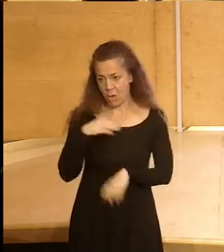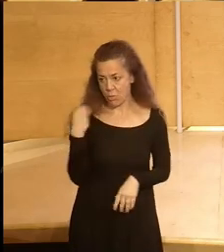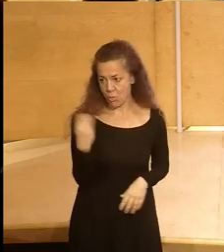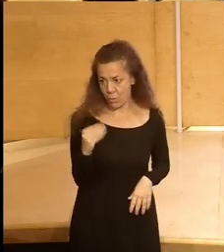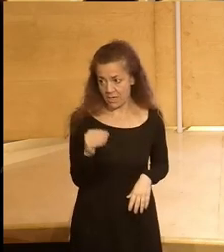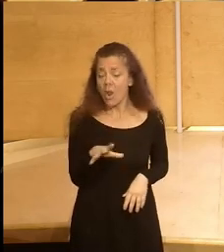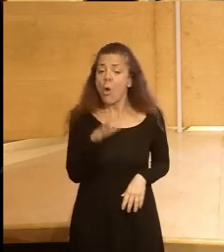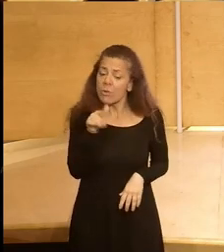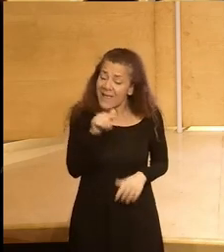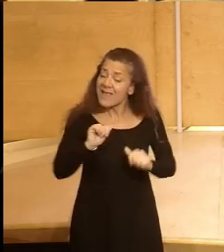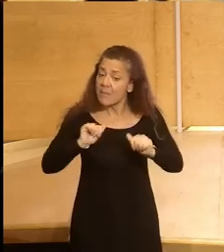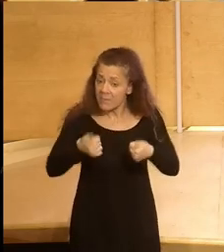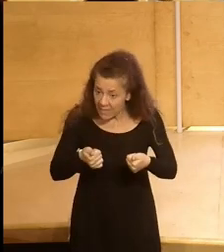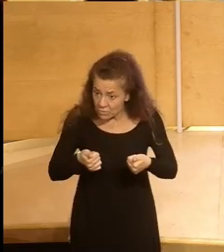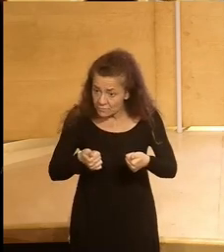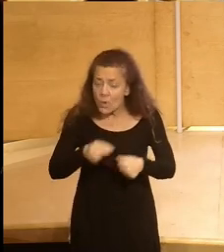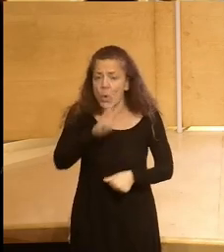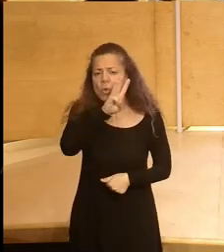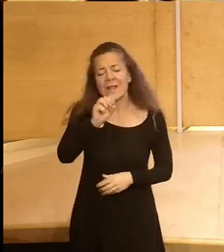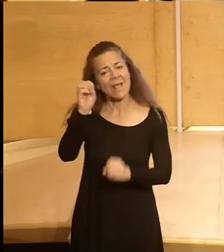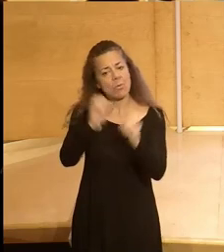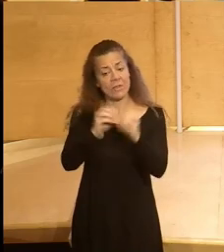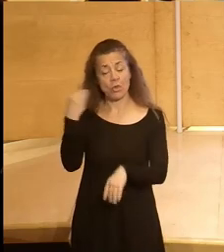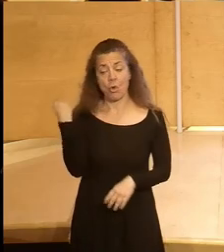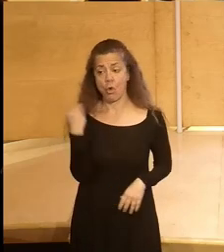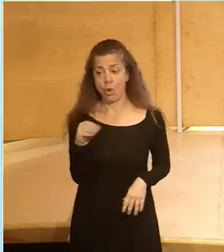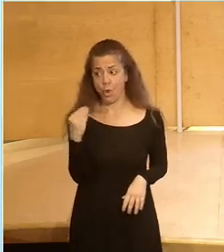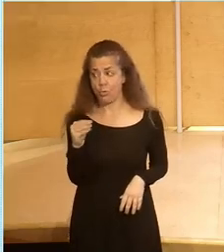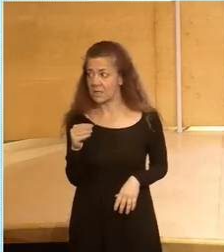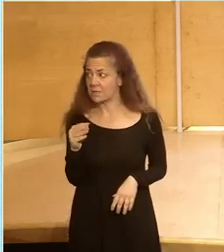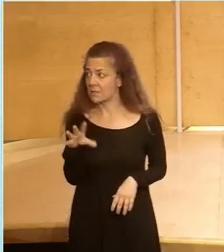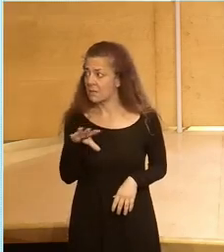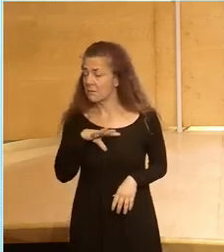porque ahí es donde empezamos hay un 30% de jóvenes que a lo mejor